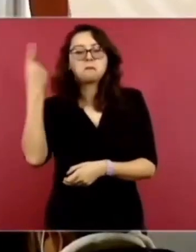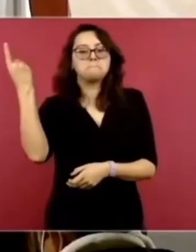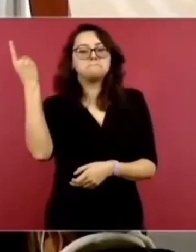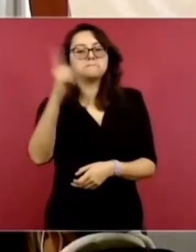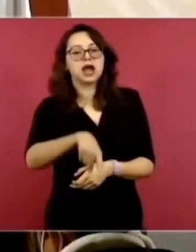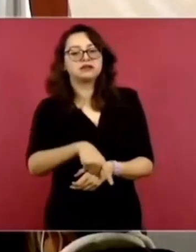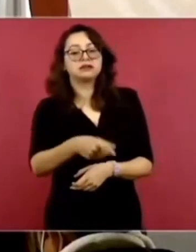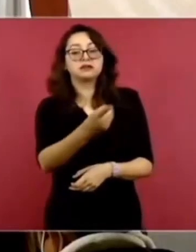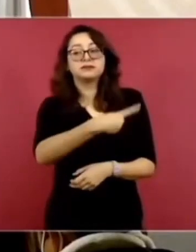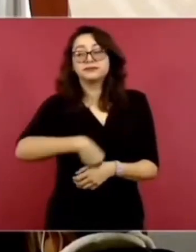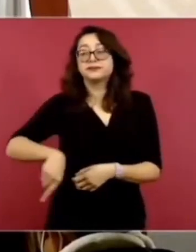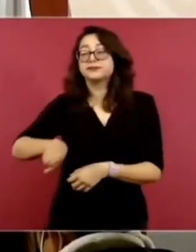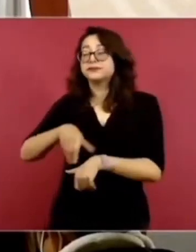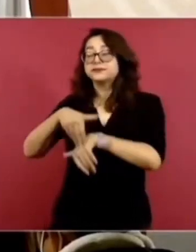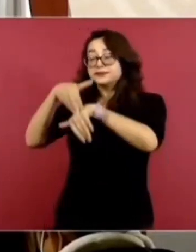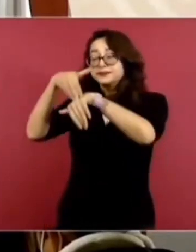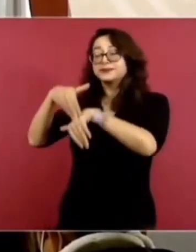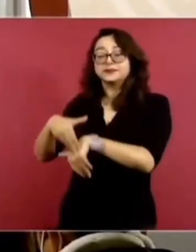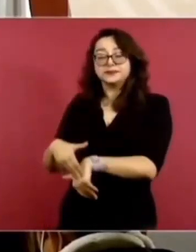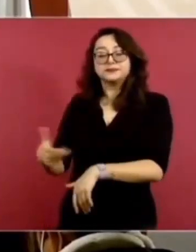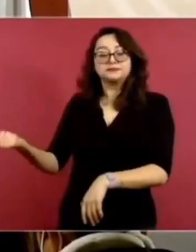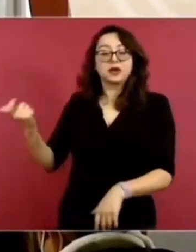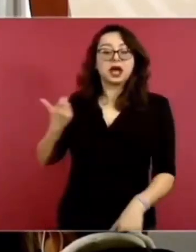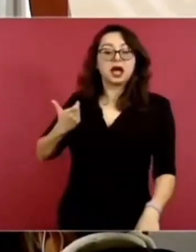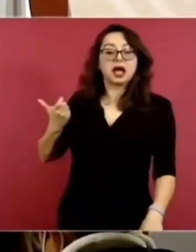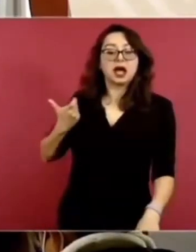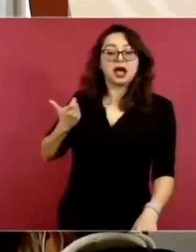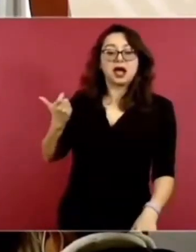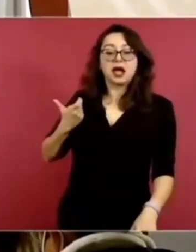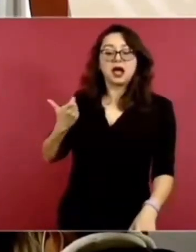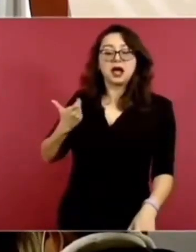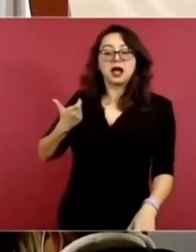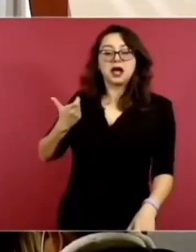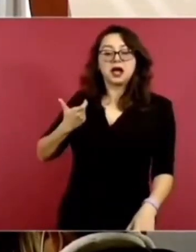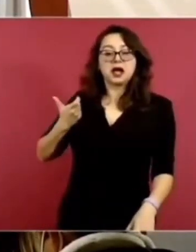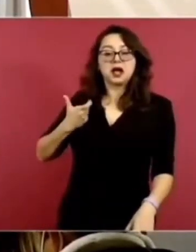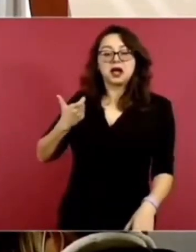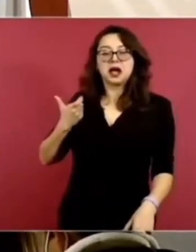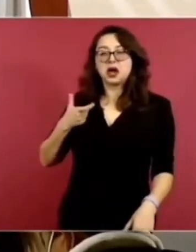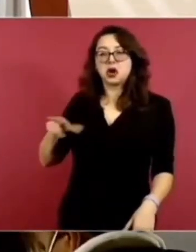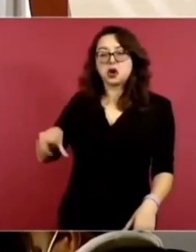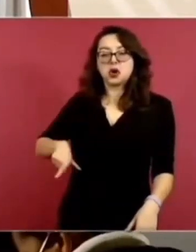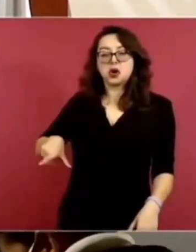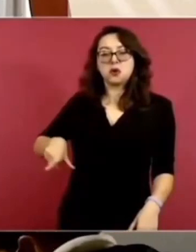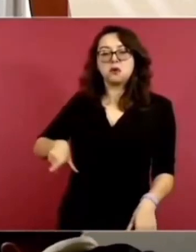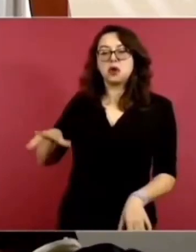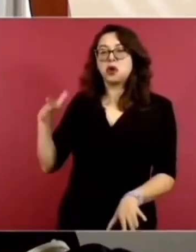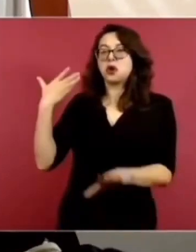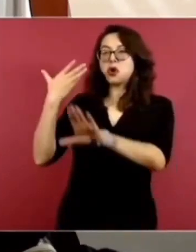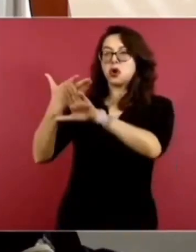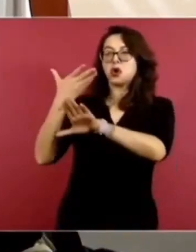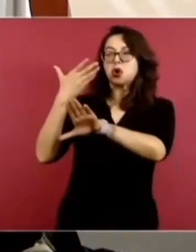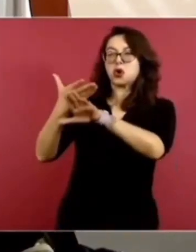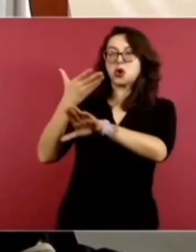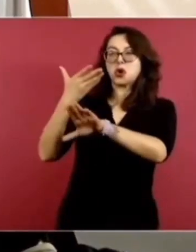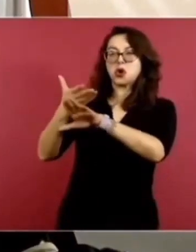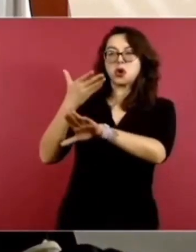Y sobre todo para atacar a